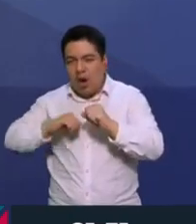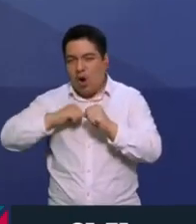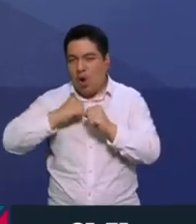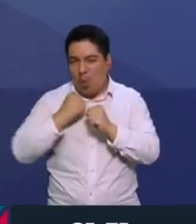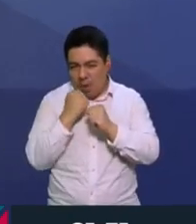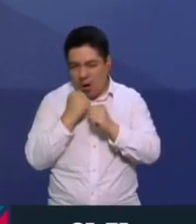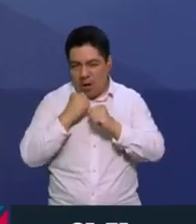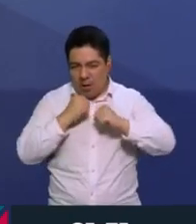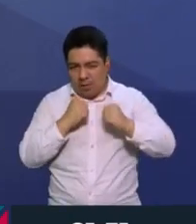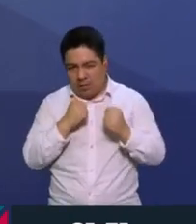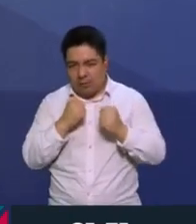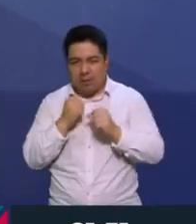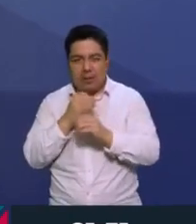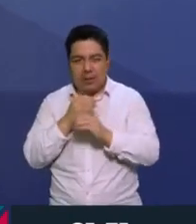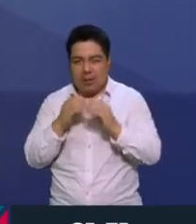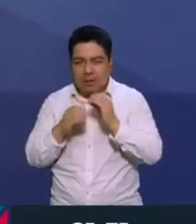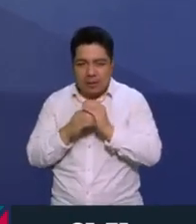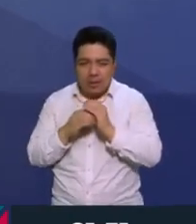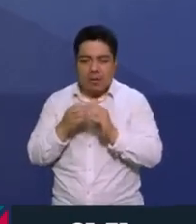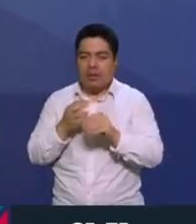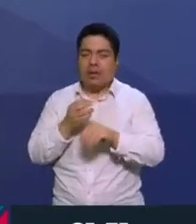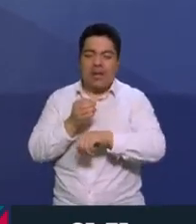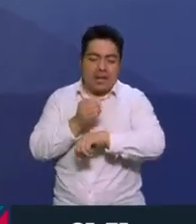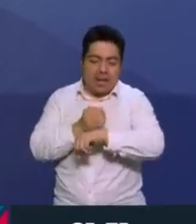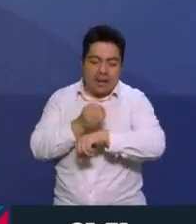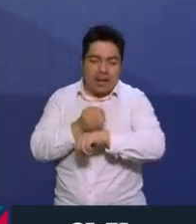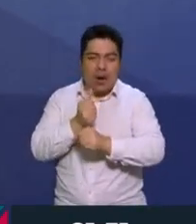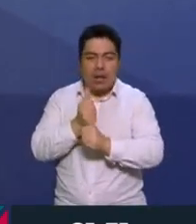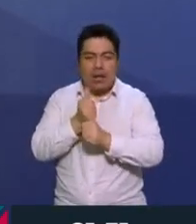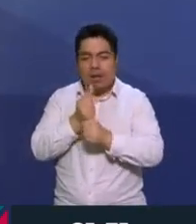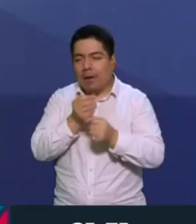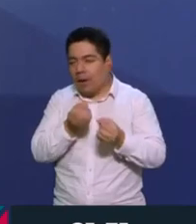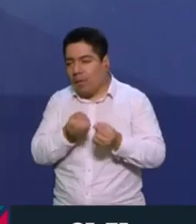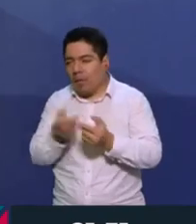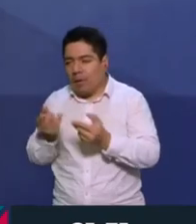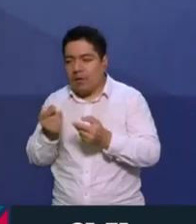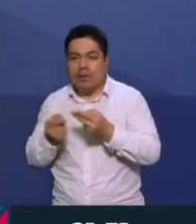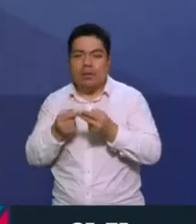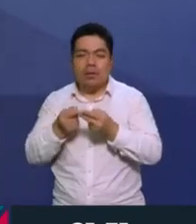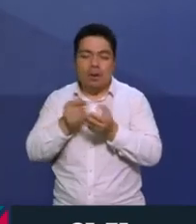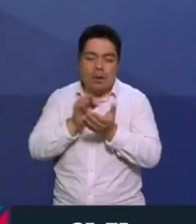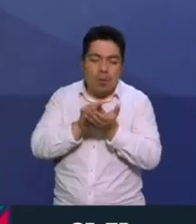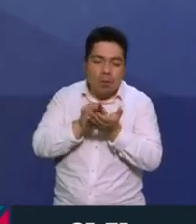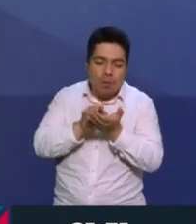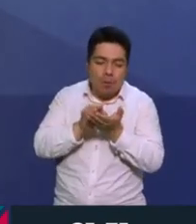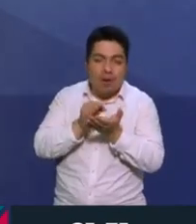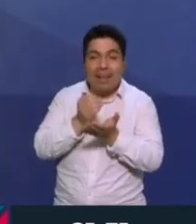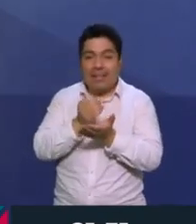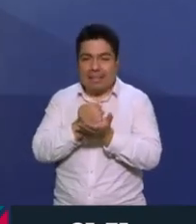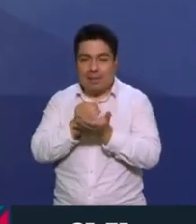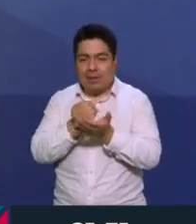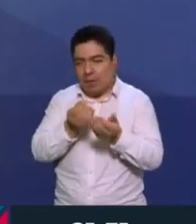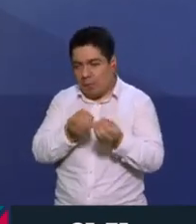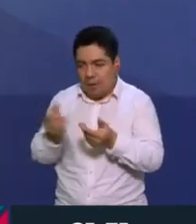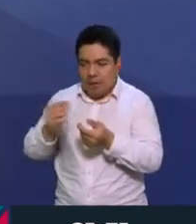la gente iba y guardaba que si el relojito de la abuela, que si unas moneditas de oro, ese tipo de cosas